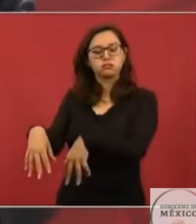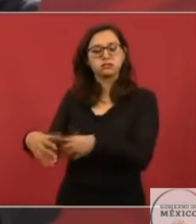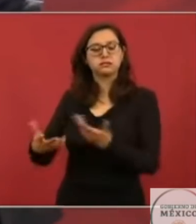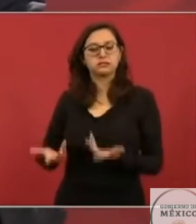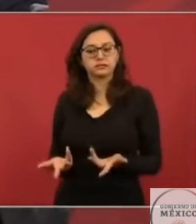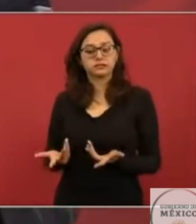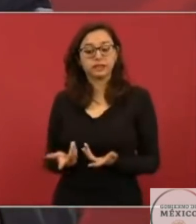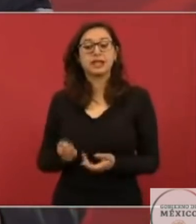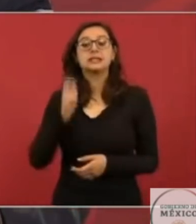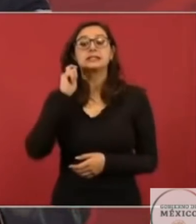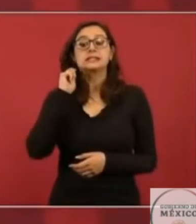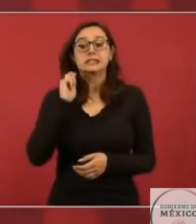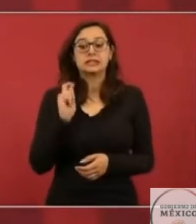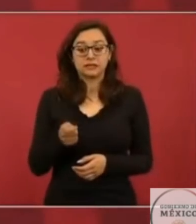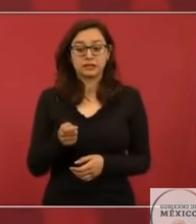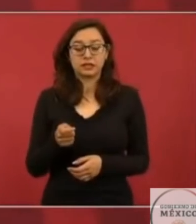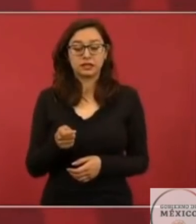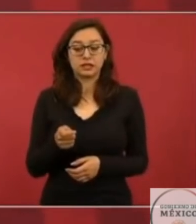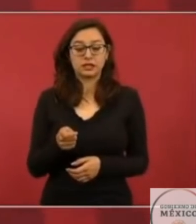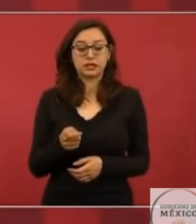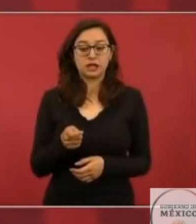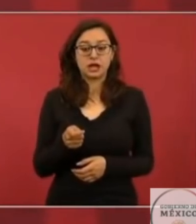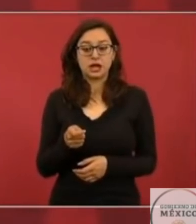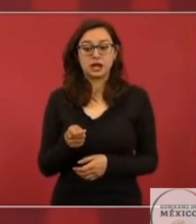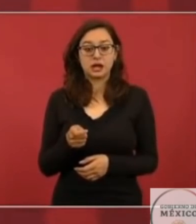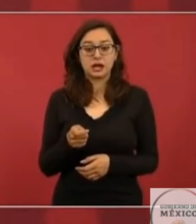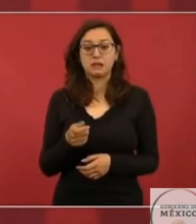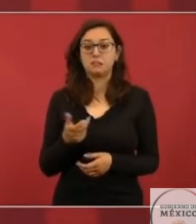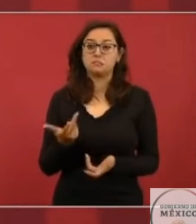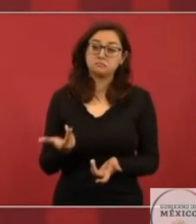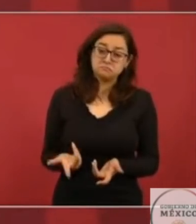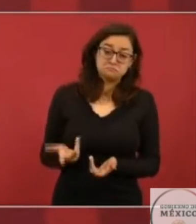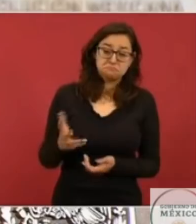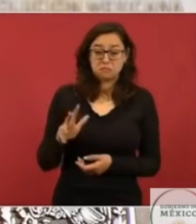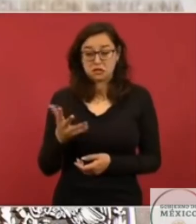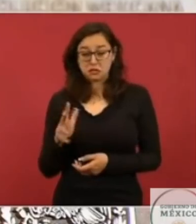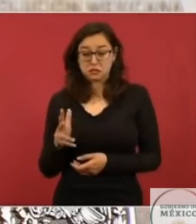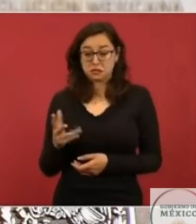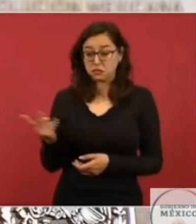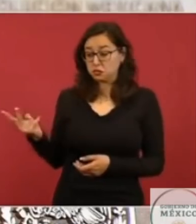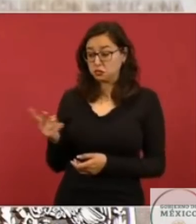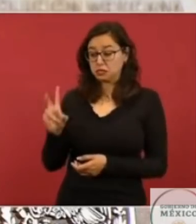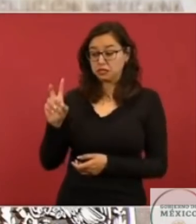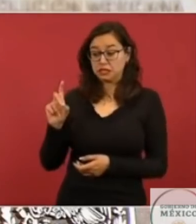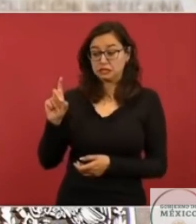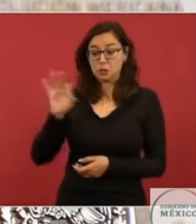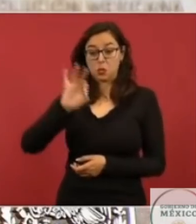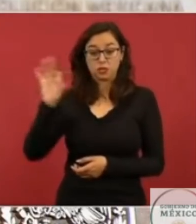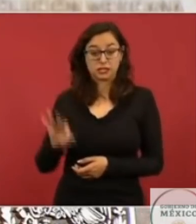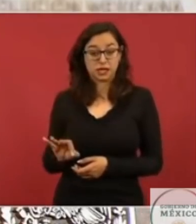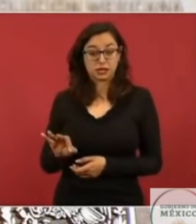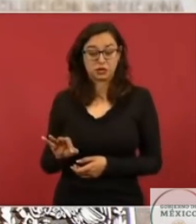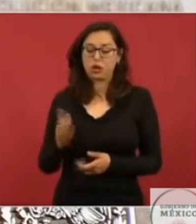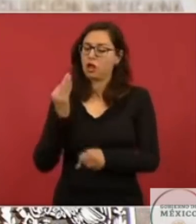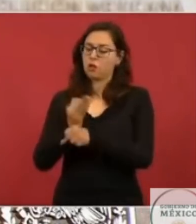estaban procesando 30% del petróleo crudo. Entonces,